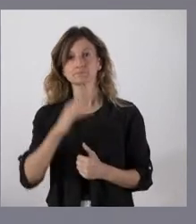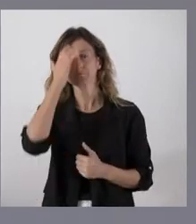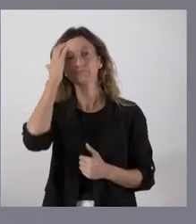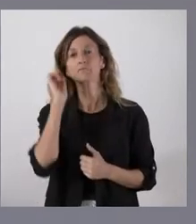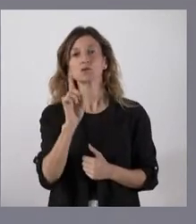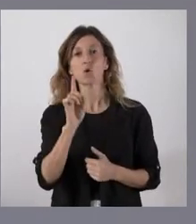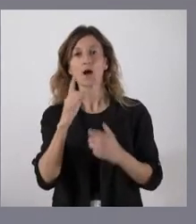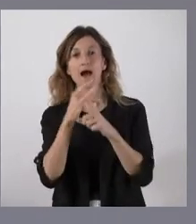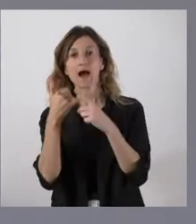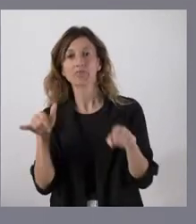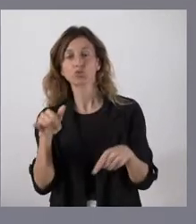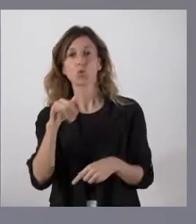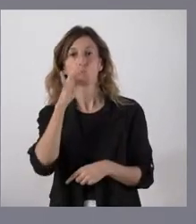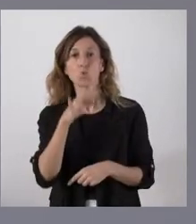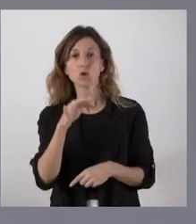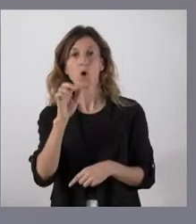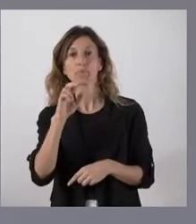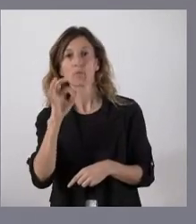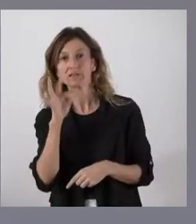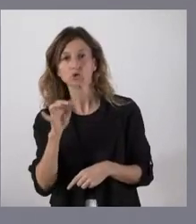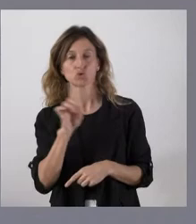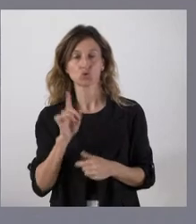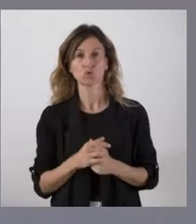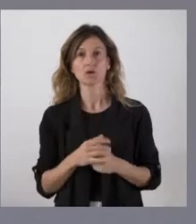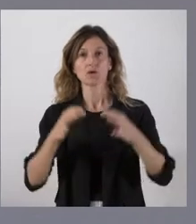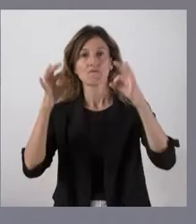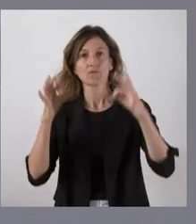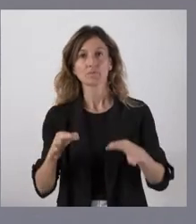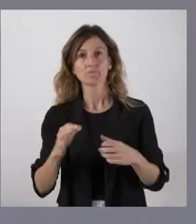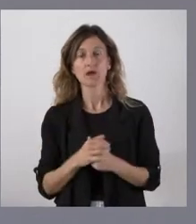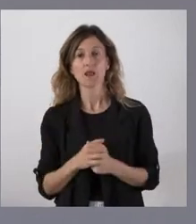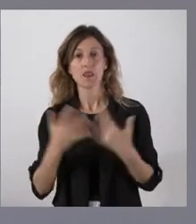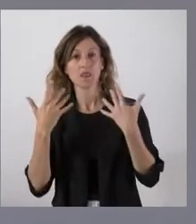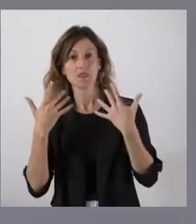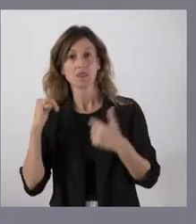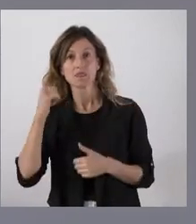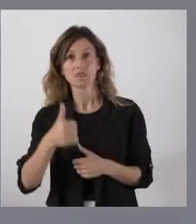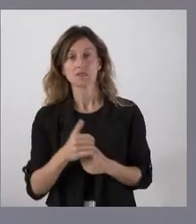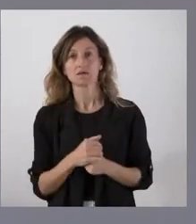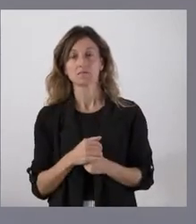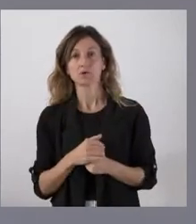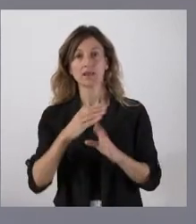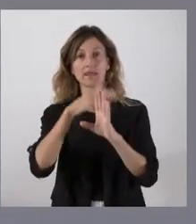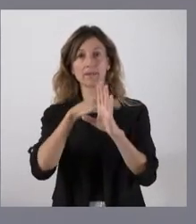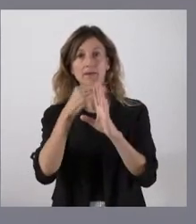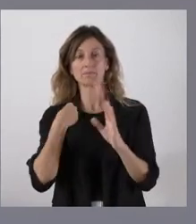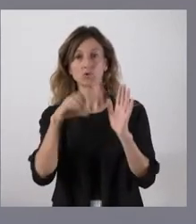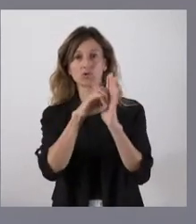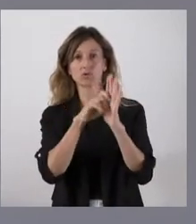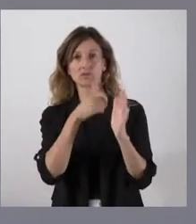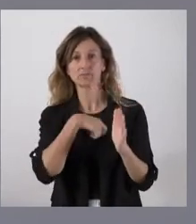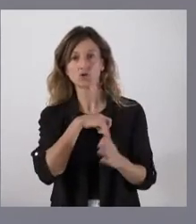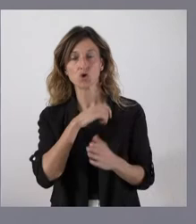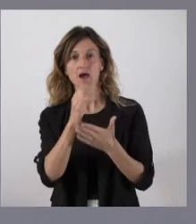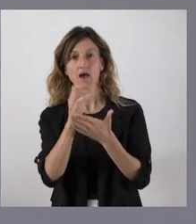o promesa. Es un aspecto más bien formal que se nos aconsejaba por no poner el mismo rango de Constitución Española, estatuto de